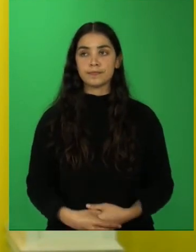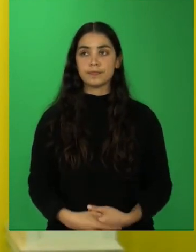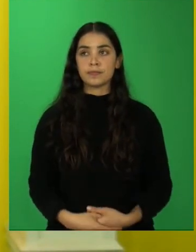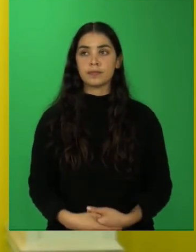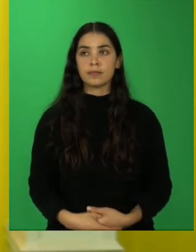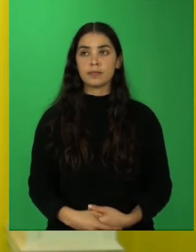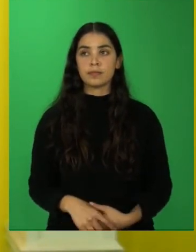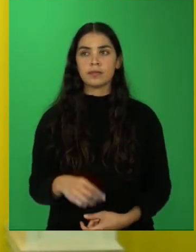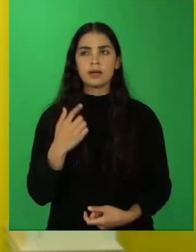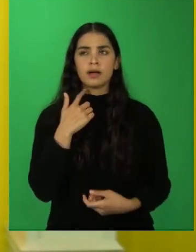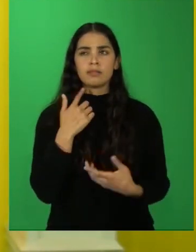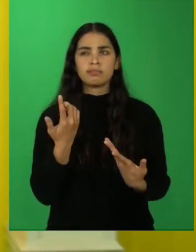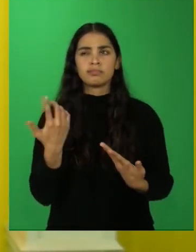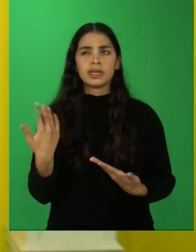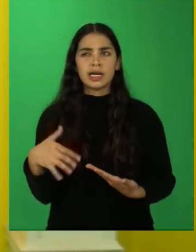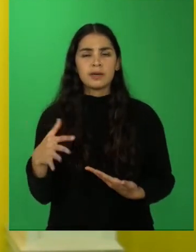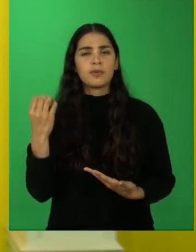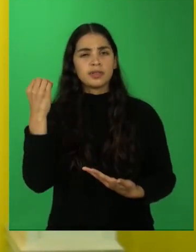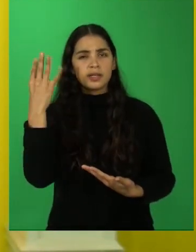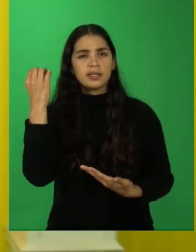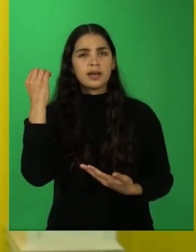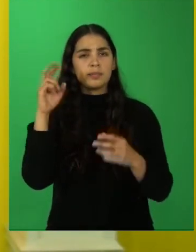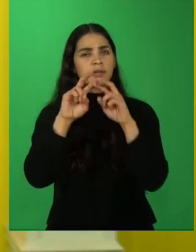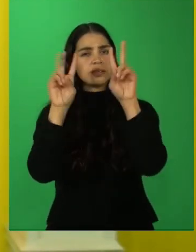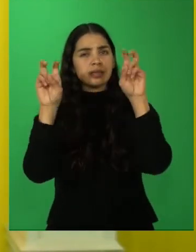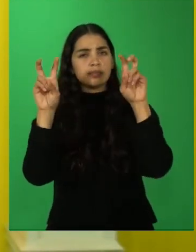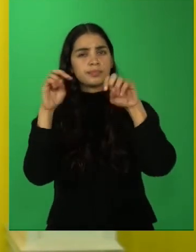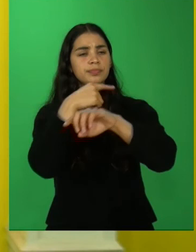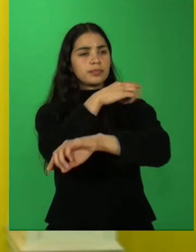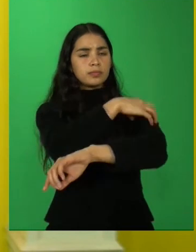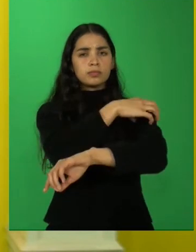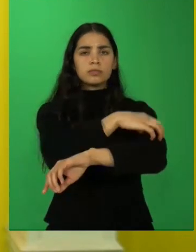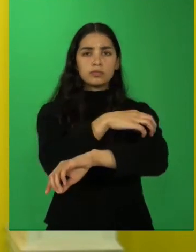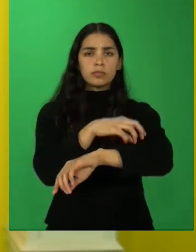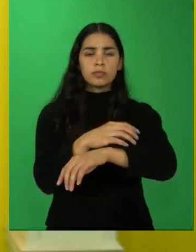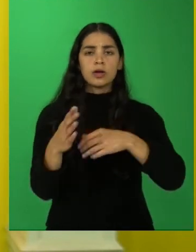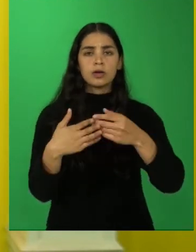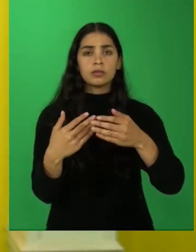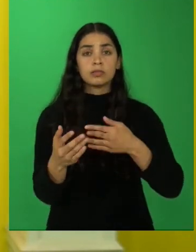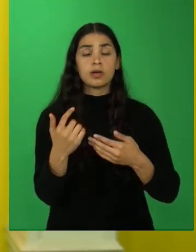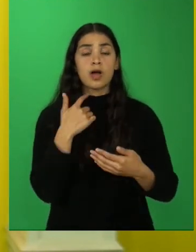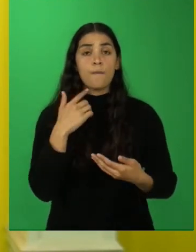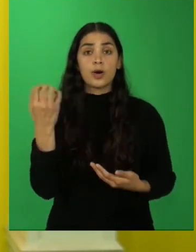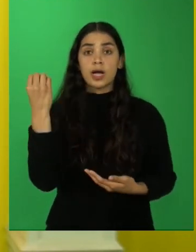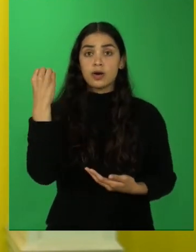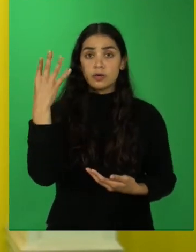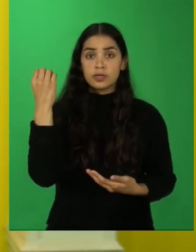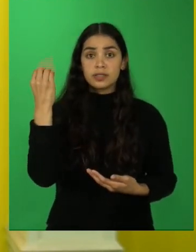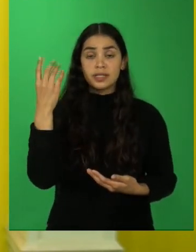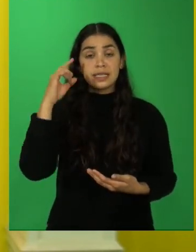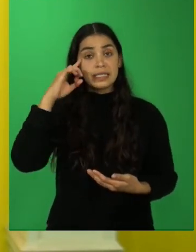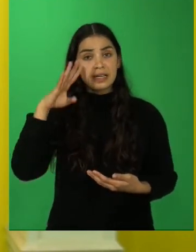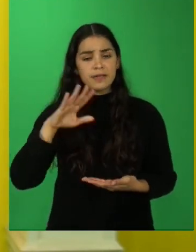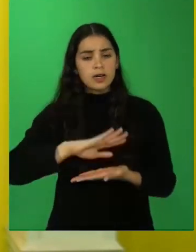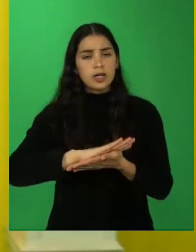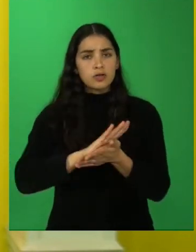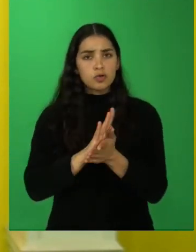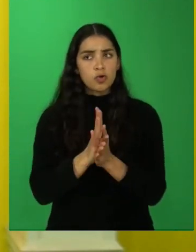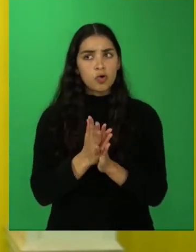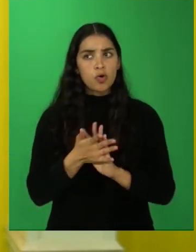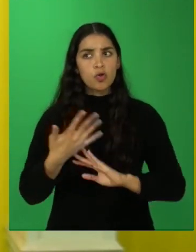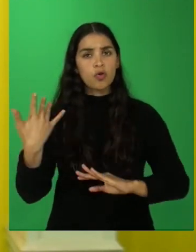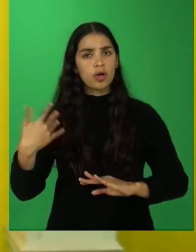¿Por qué es importante aprender sobre las zonas naturales? Porque nos enseña a valorar nuestro entorno que nos rodea y